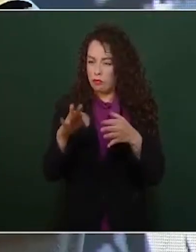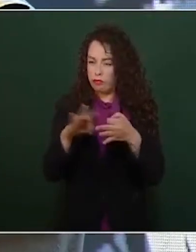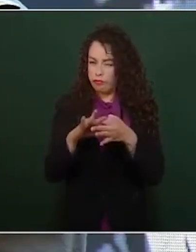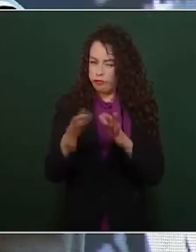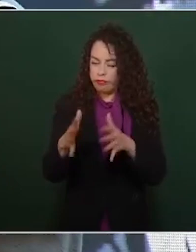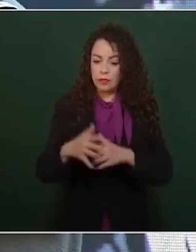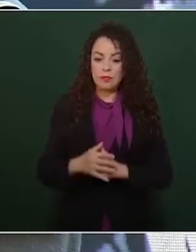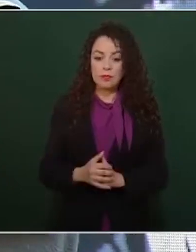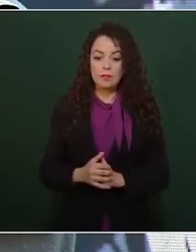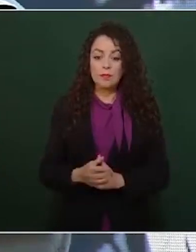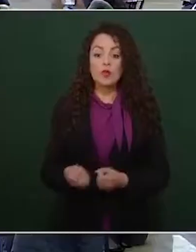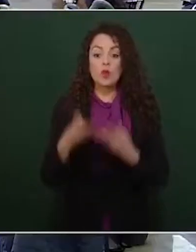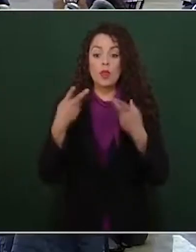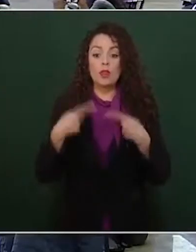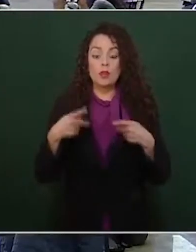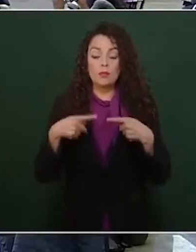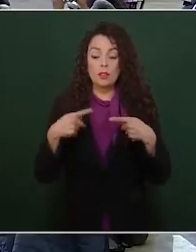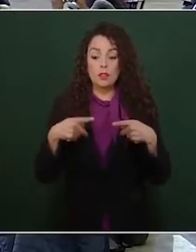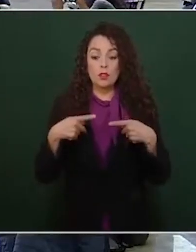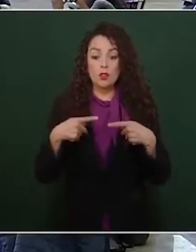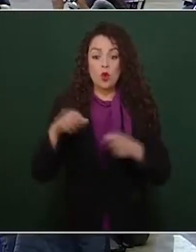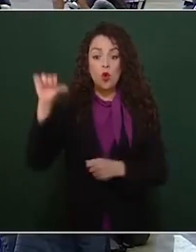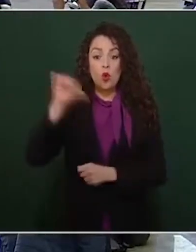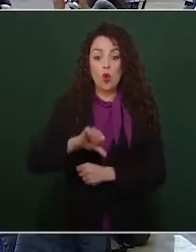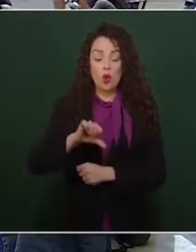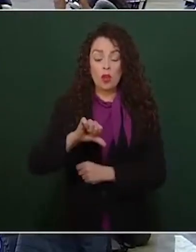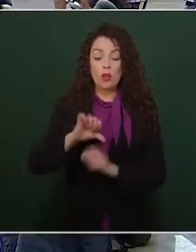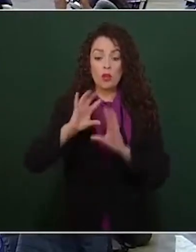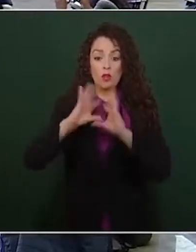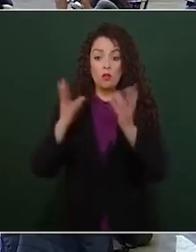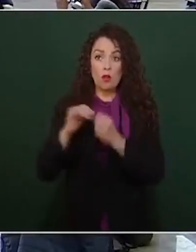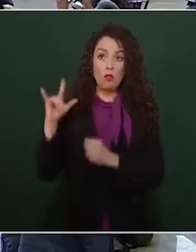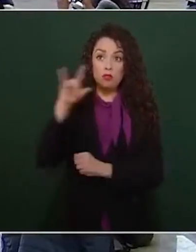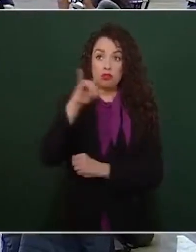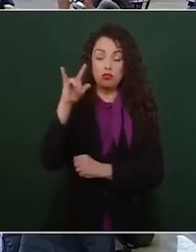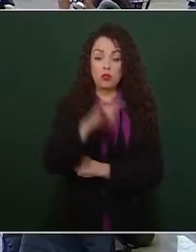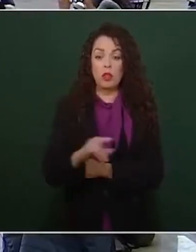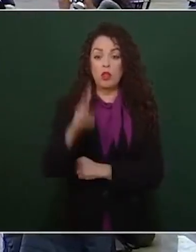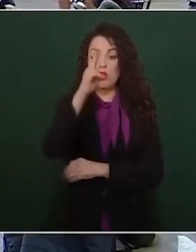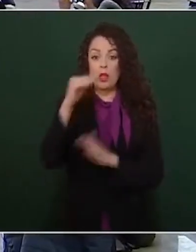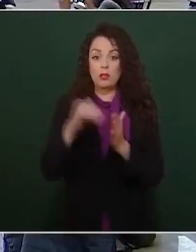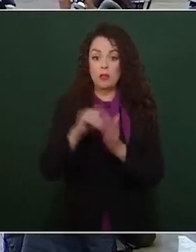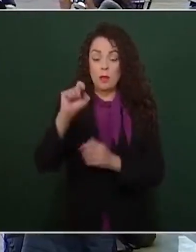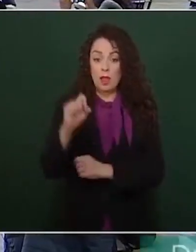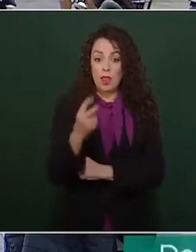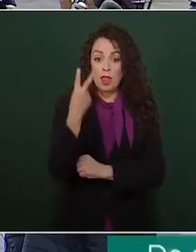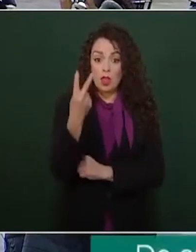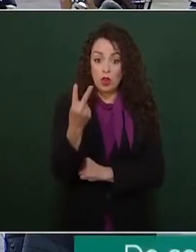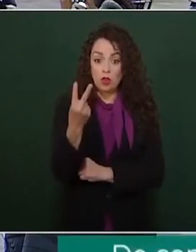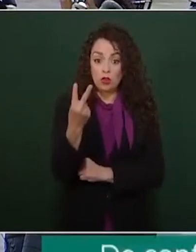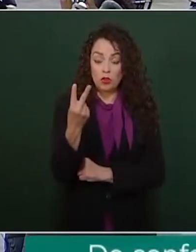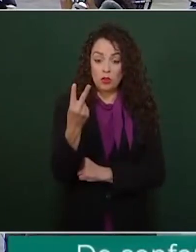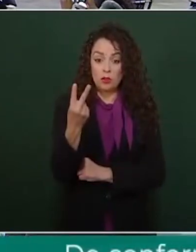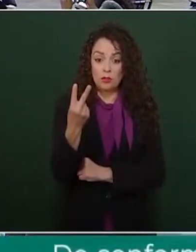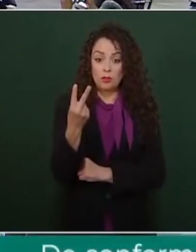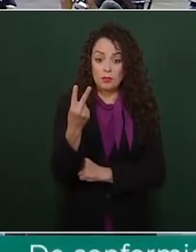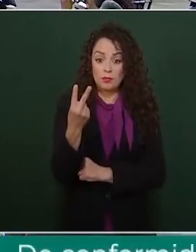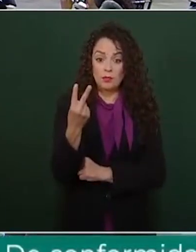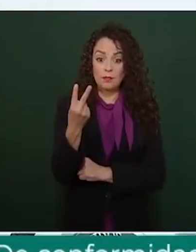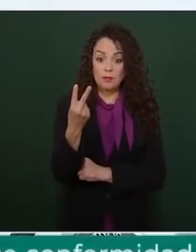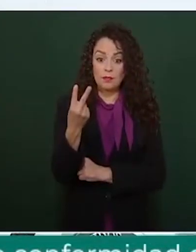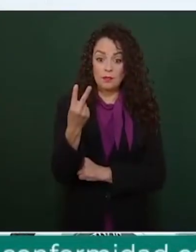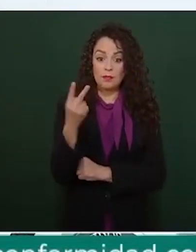El total de pasajeros que tendremos para el día de hoy, dos mil 22 pasajeros trasladando, arribando y saliendo